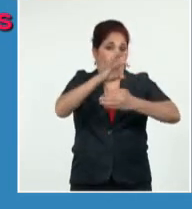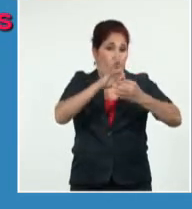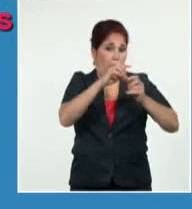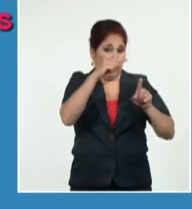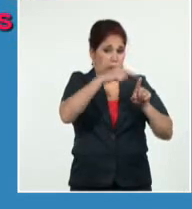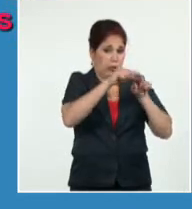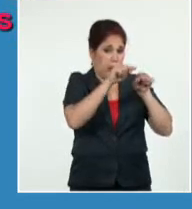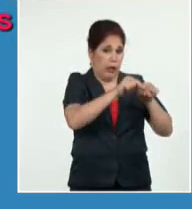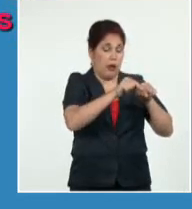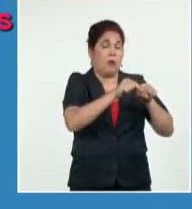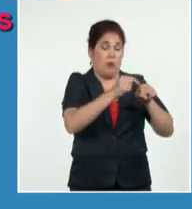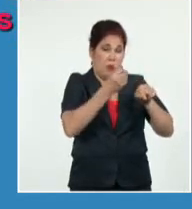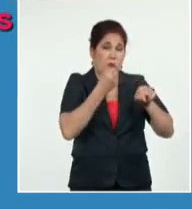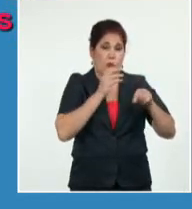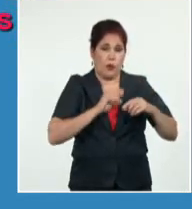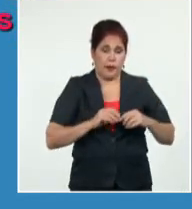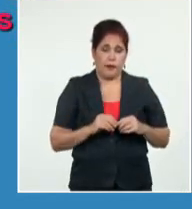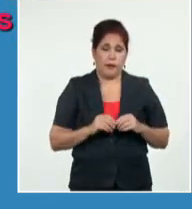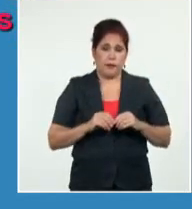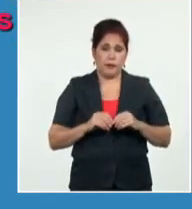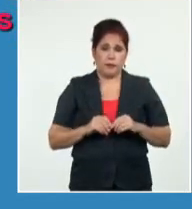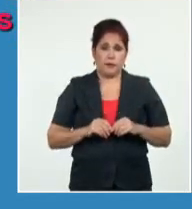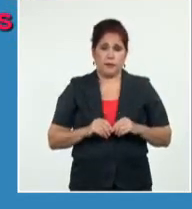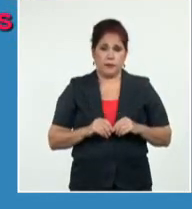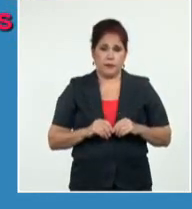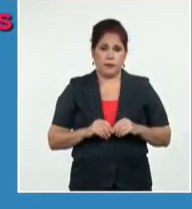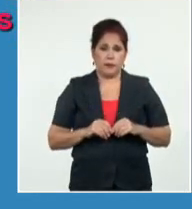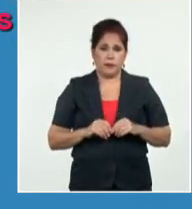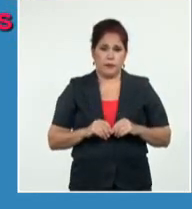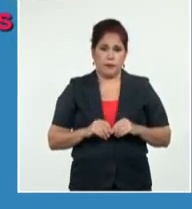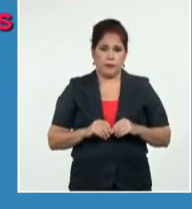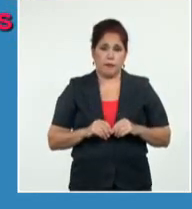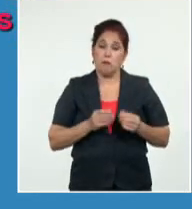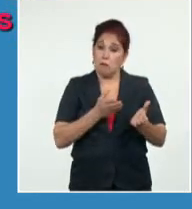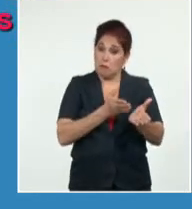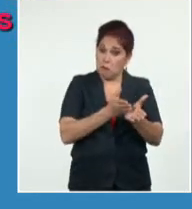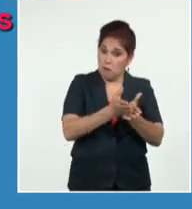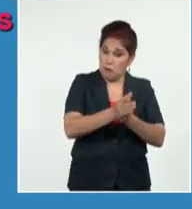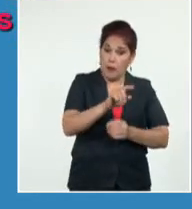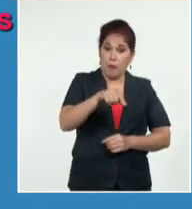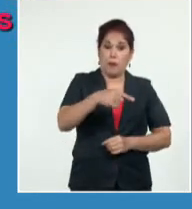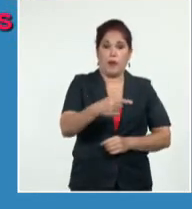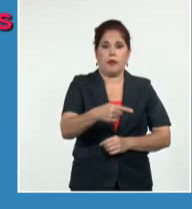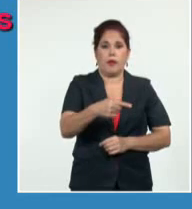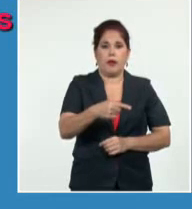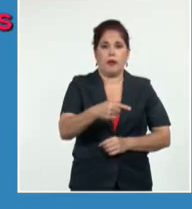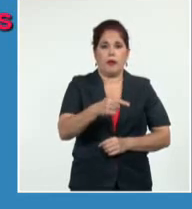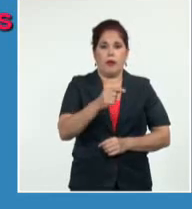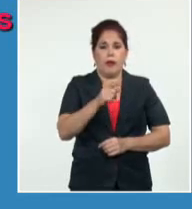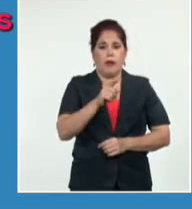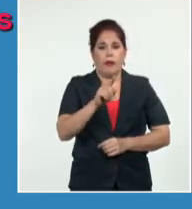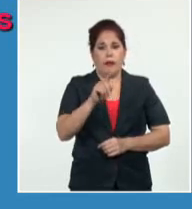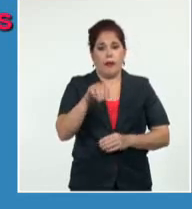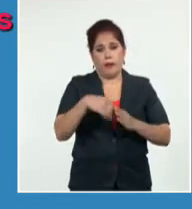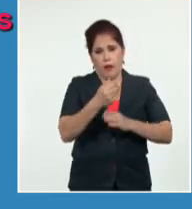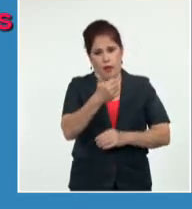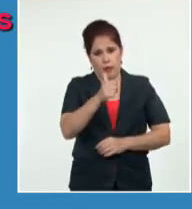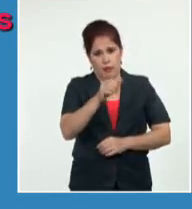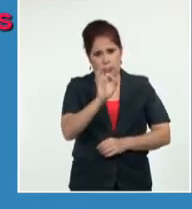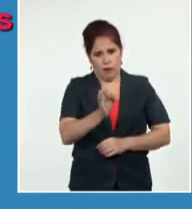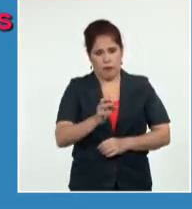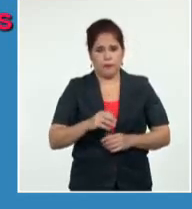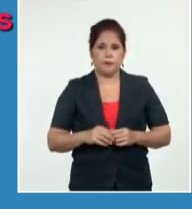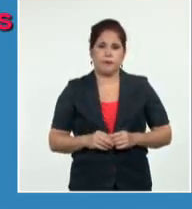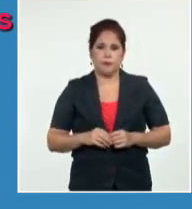inundación costera ligera en zonas bajas de este litoral que deben mantenerse hasta mañana día 10. El resto del